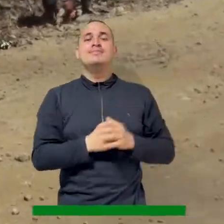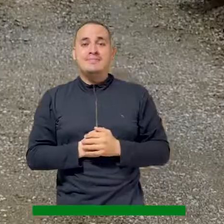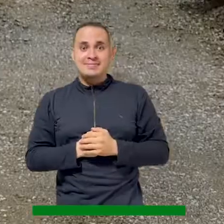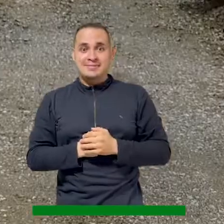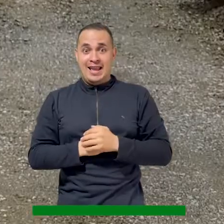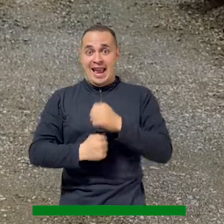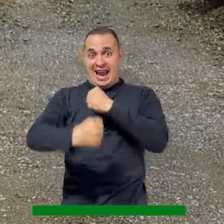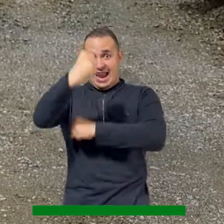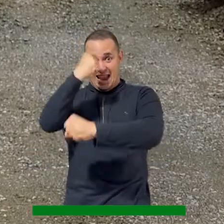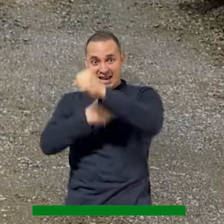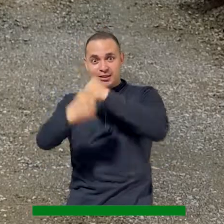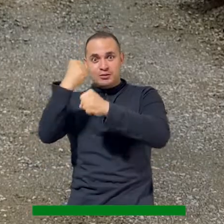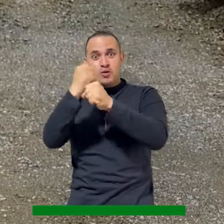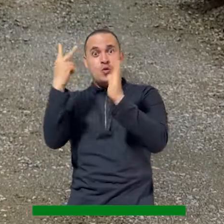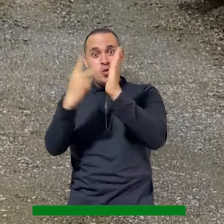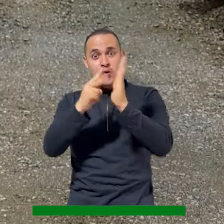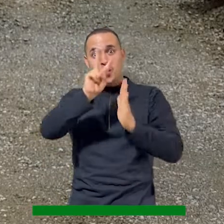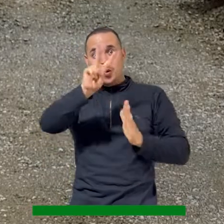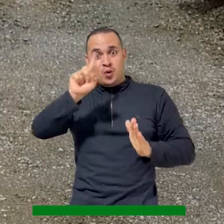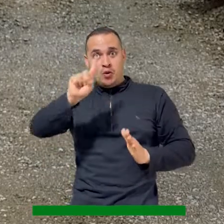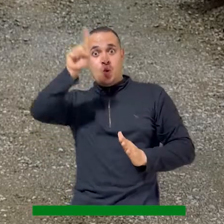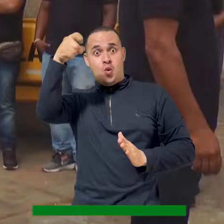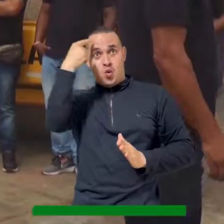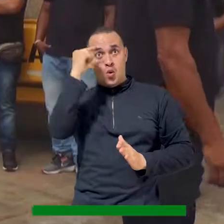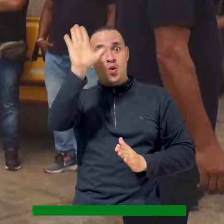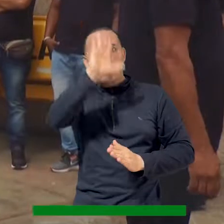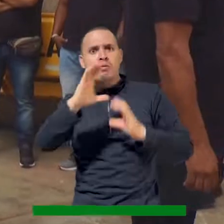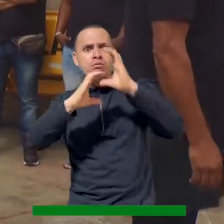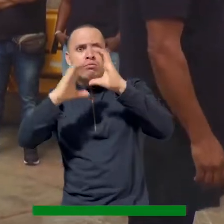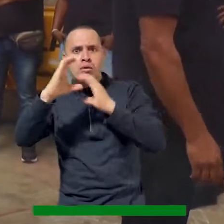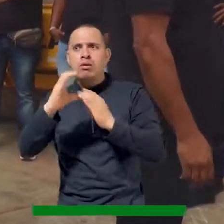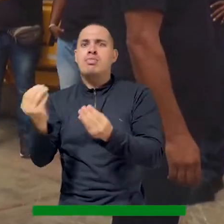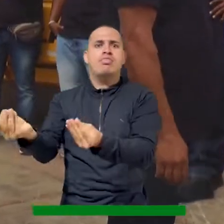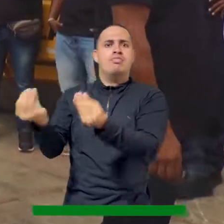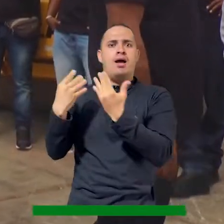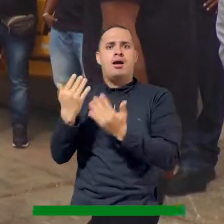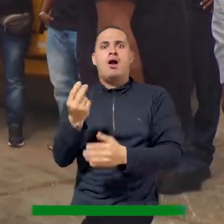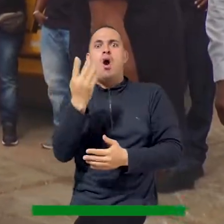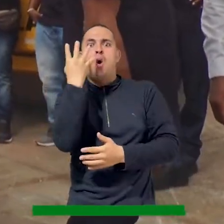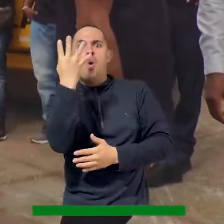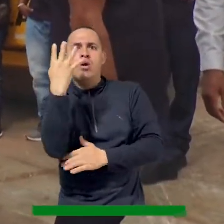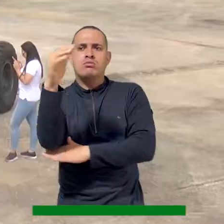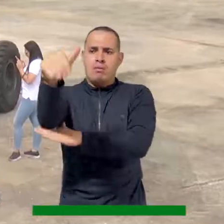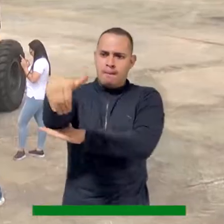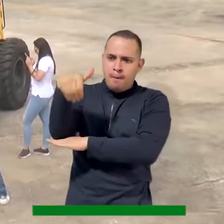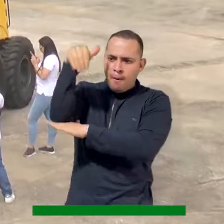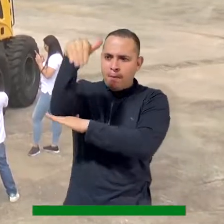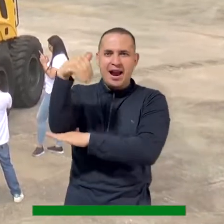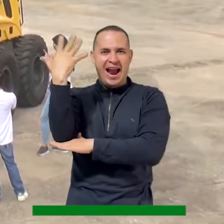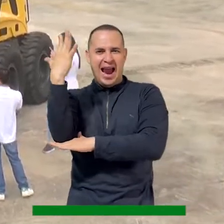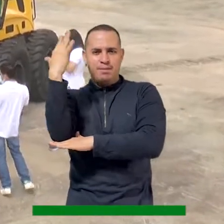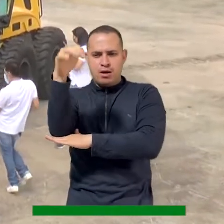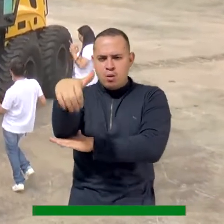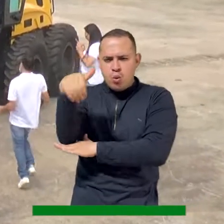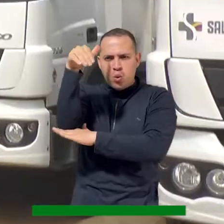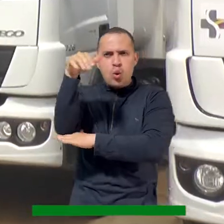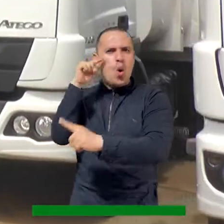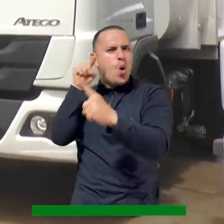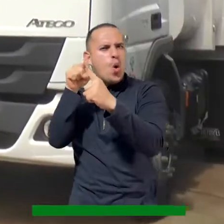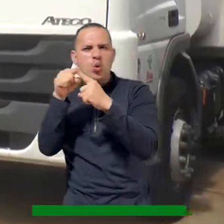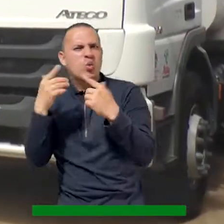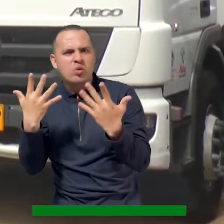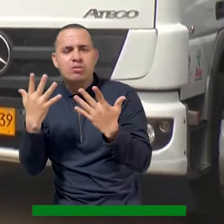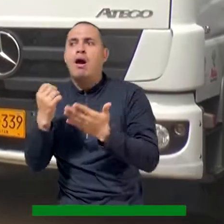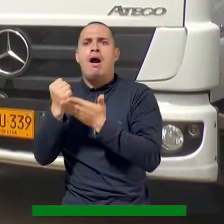territorios. En el año 2021, la gobernación del Cauca adquirió cuatro kits de maquinaria amarilla con el fin de